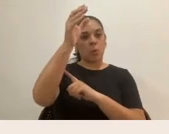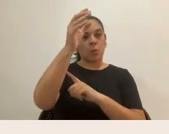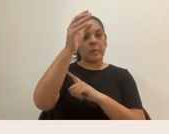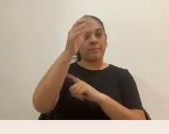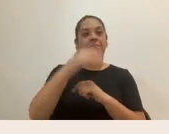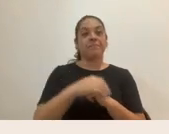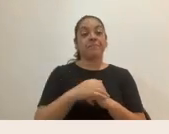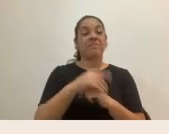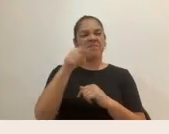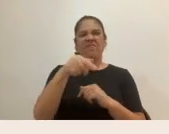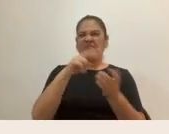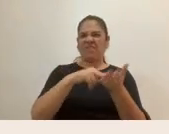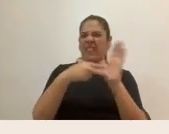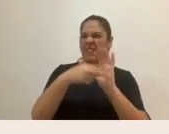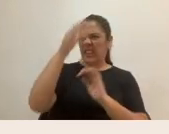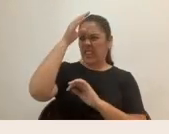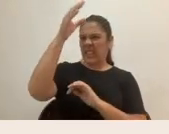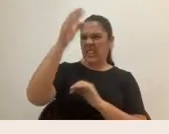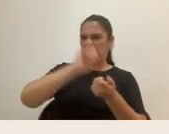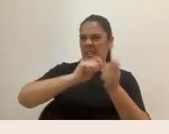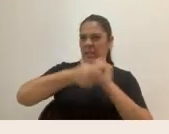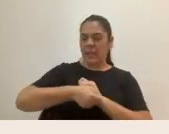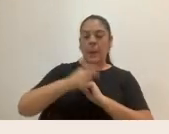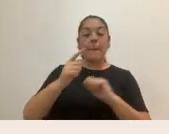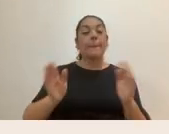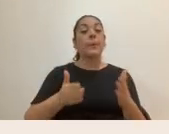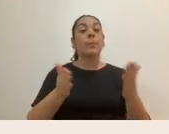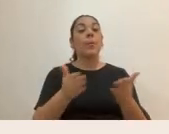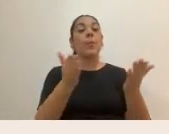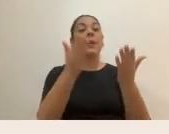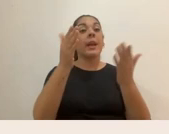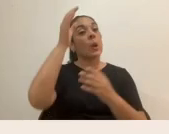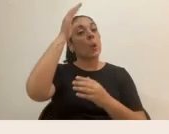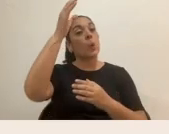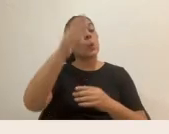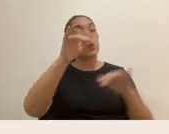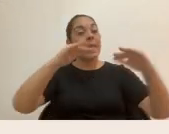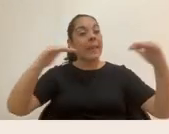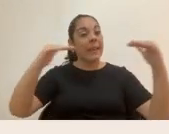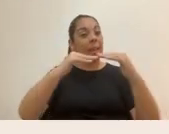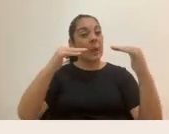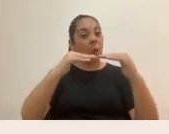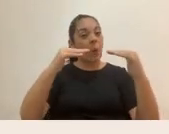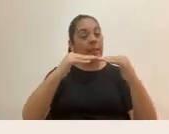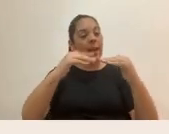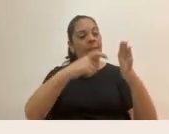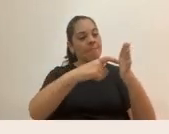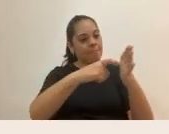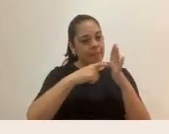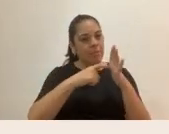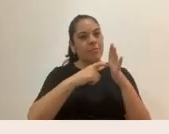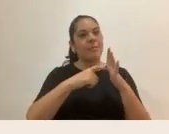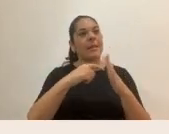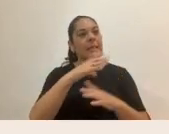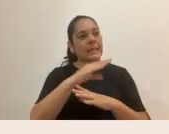una serie de acciones de promoción de una cultura de igualdad, de reconocimiento, de valoración de las diferencias